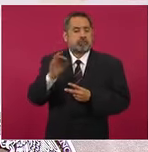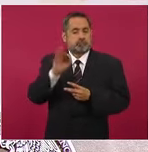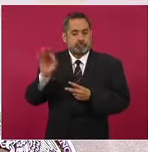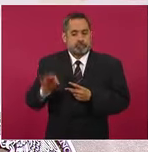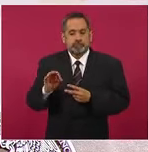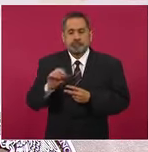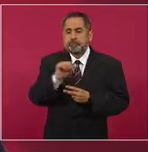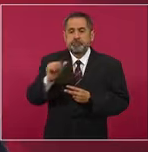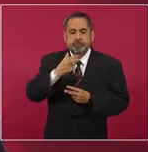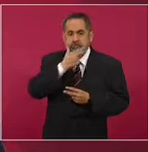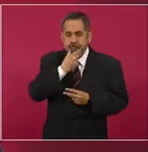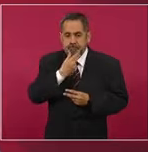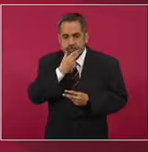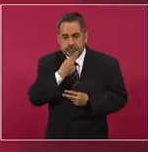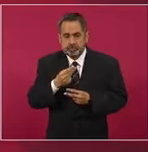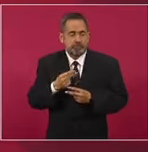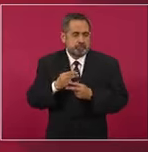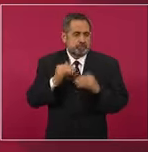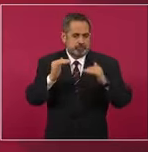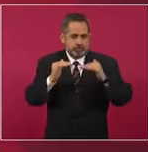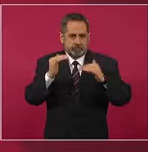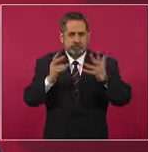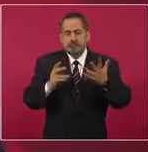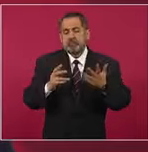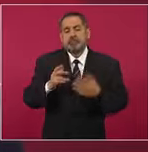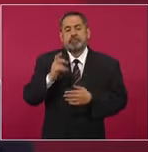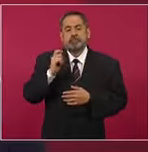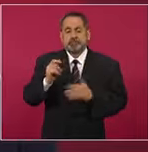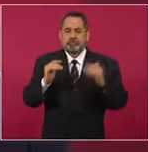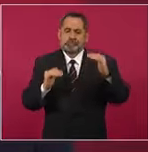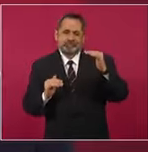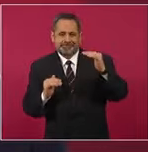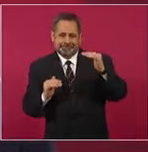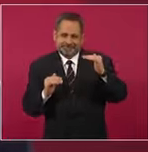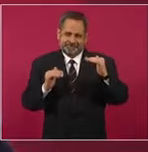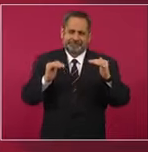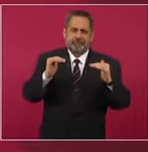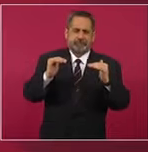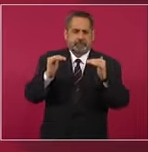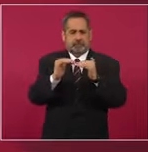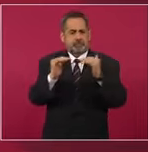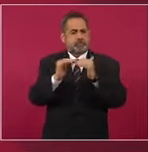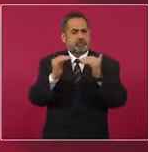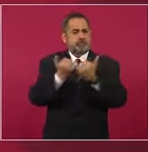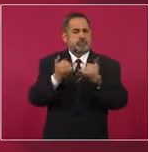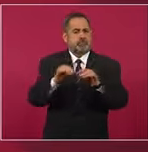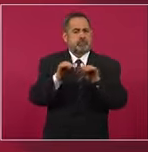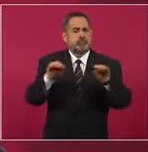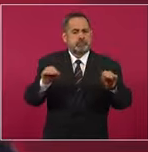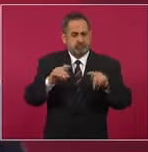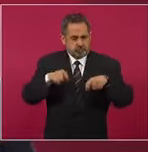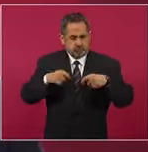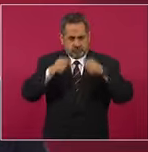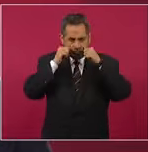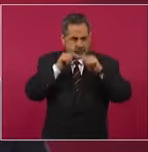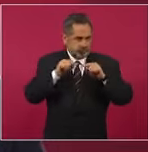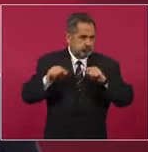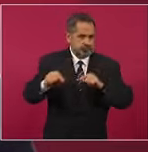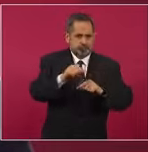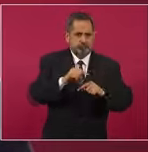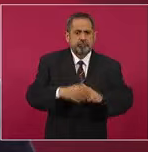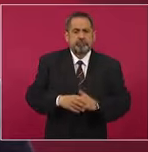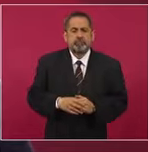esto evidentemente ayudándonos también a reducir las brechas de género en lo que respecta al ámbito también laboral.